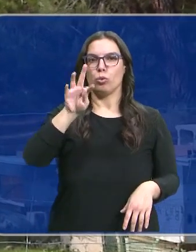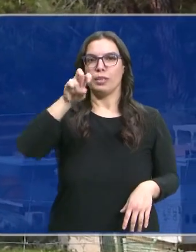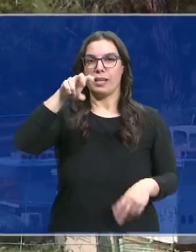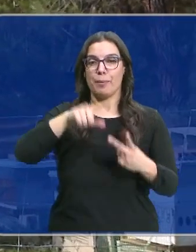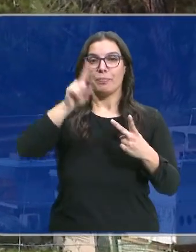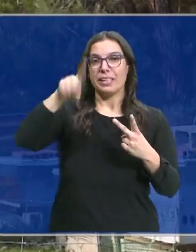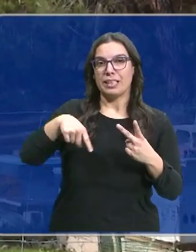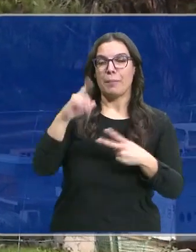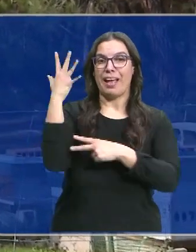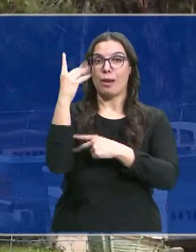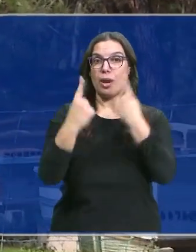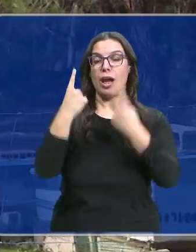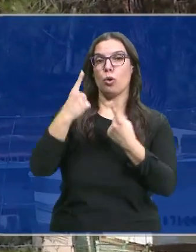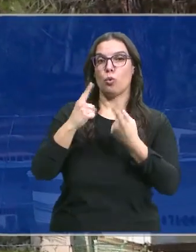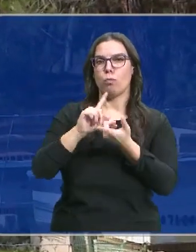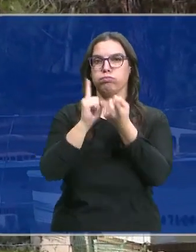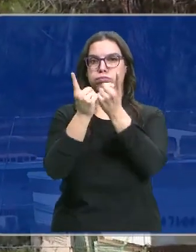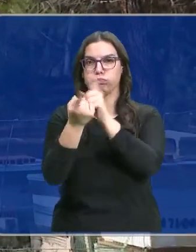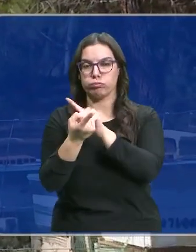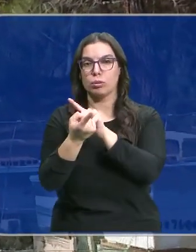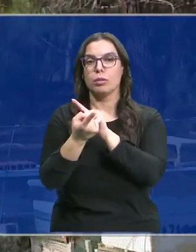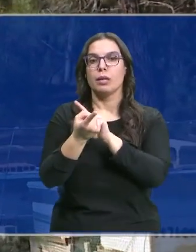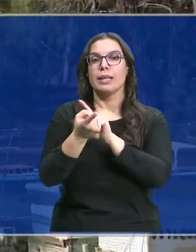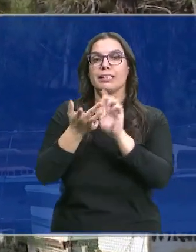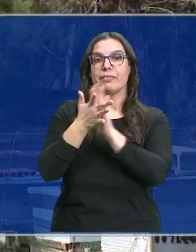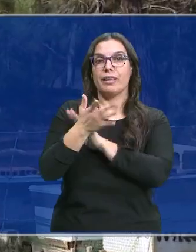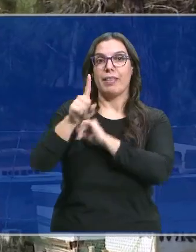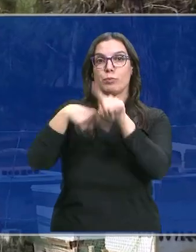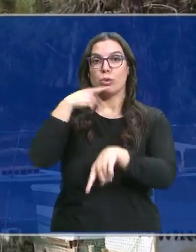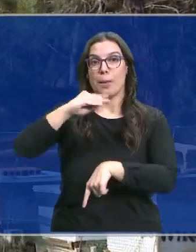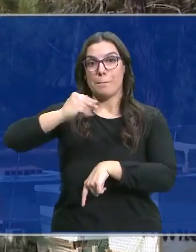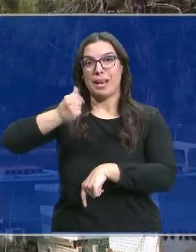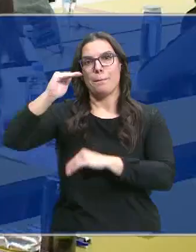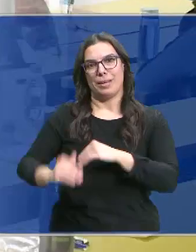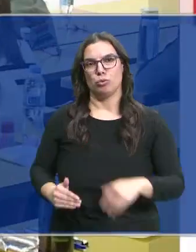cambio en la floración del roble y la encina que ha menguado la cosecha de miel.